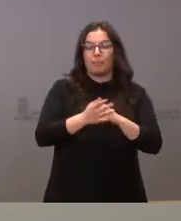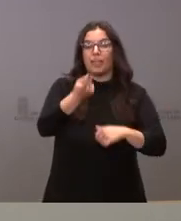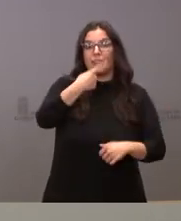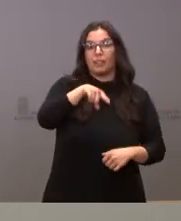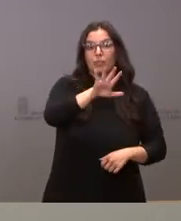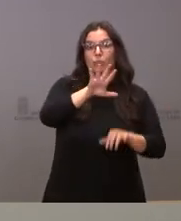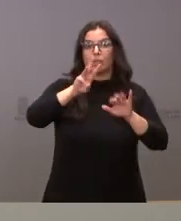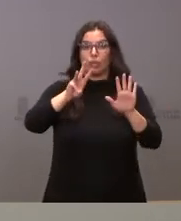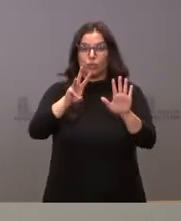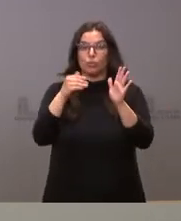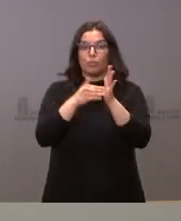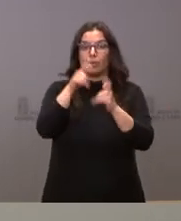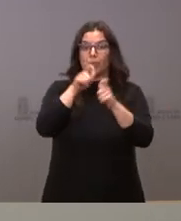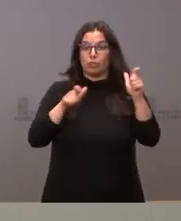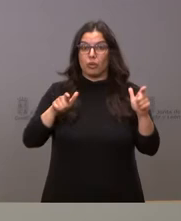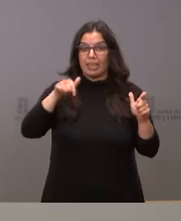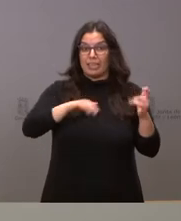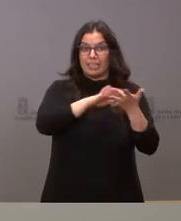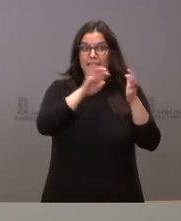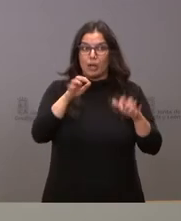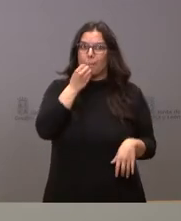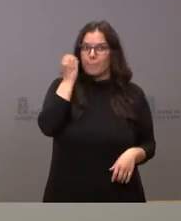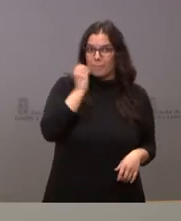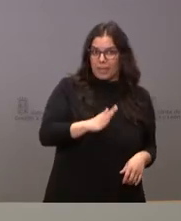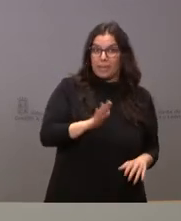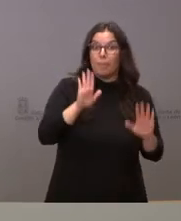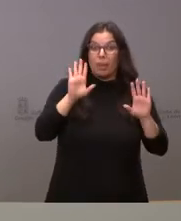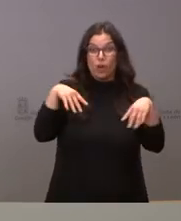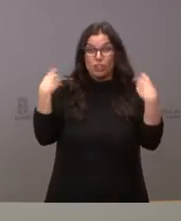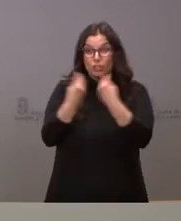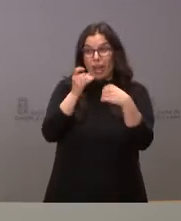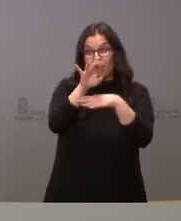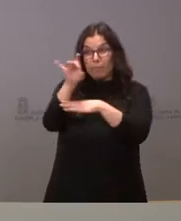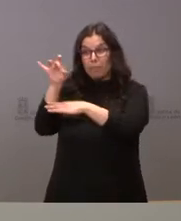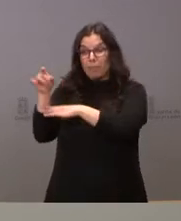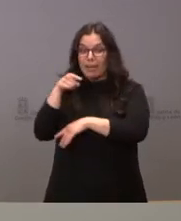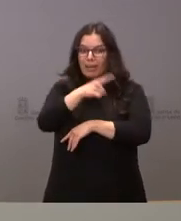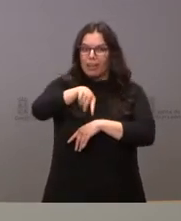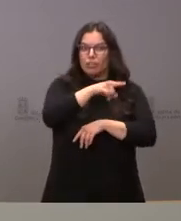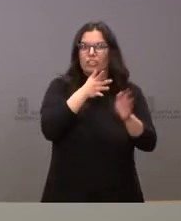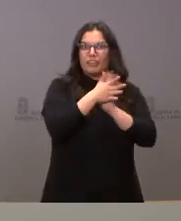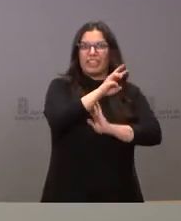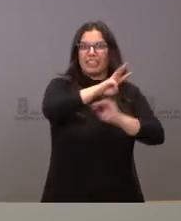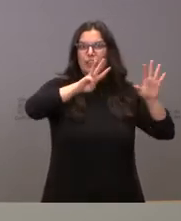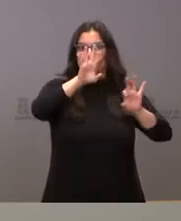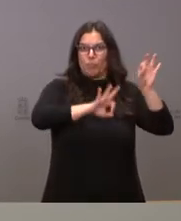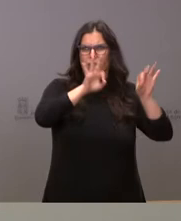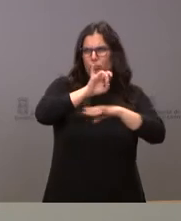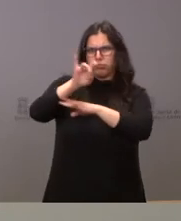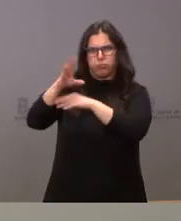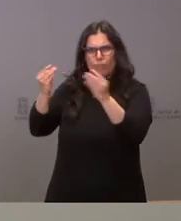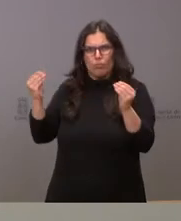.000 personas de Castilla y es un buen dato, pero cabe recordar que apenas supone el 38% del total de las invitaciones que hemos realizado y, por tanto,